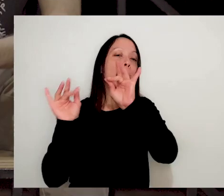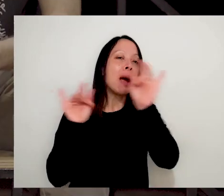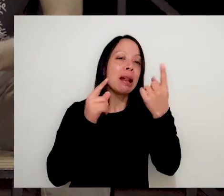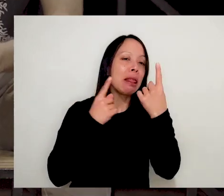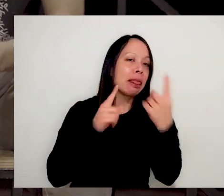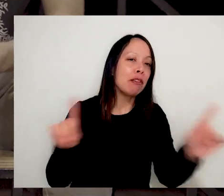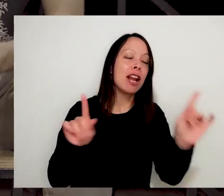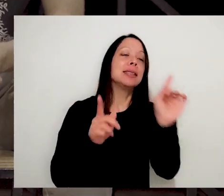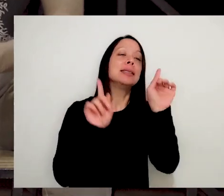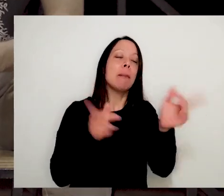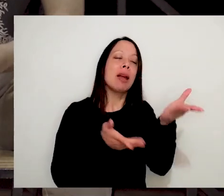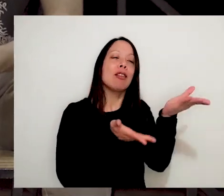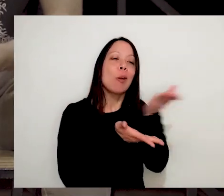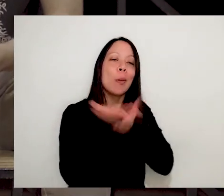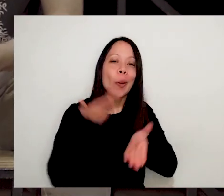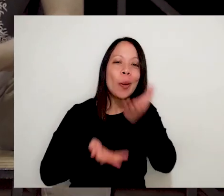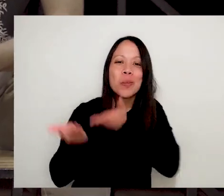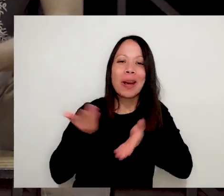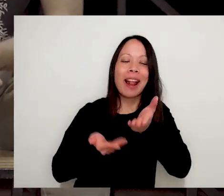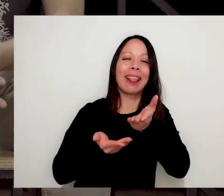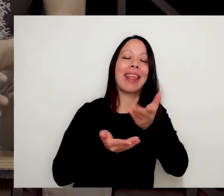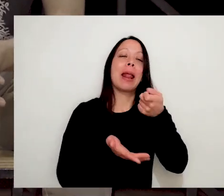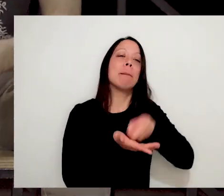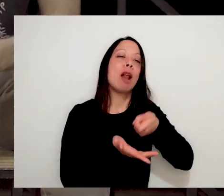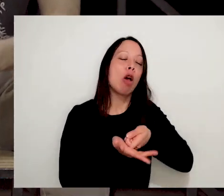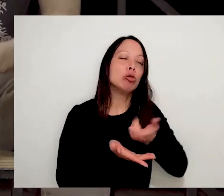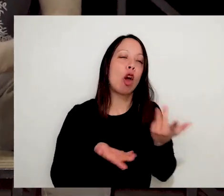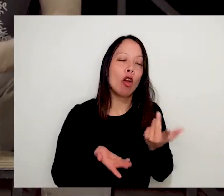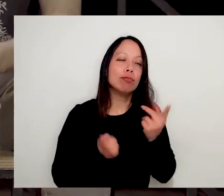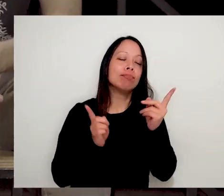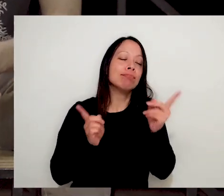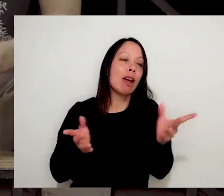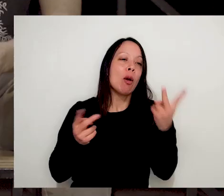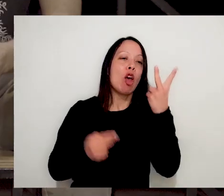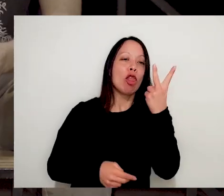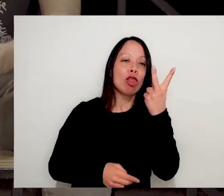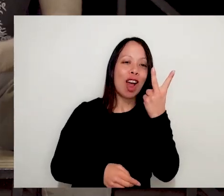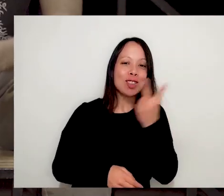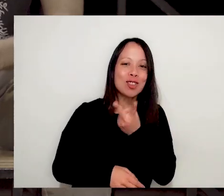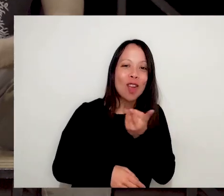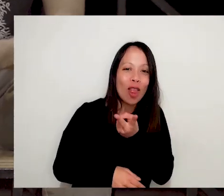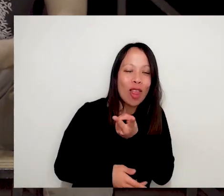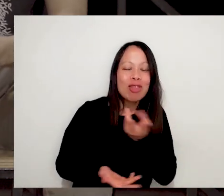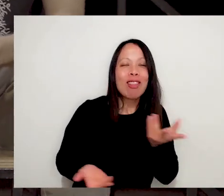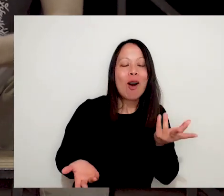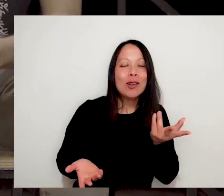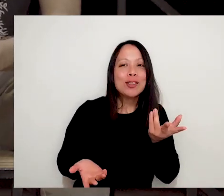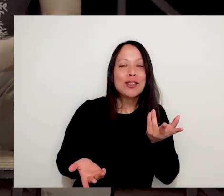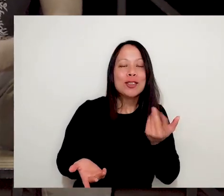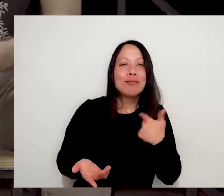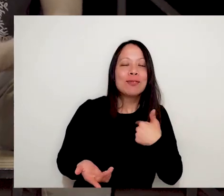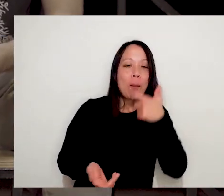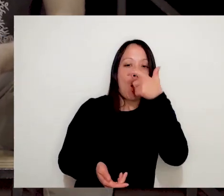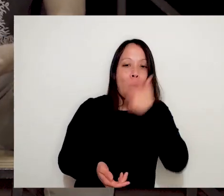juntas y creen juntas y colaboren en producciones. Como que eso fue... Eso fue algo que los dos como que